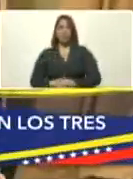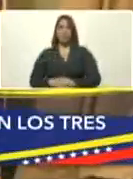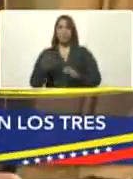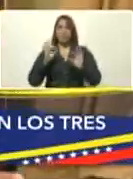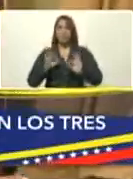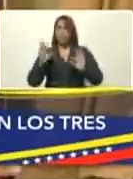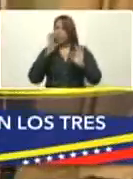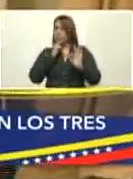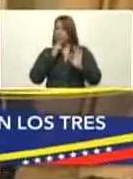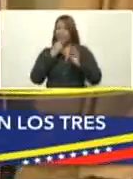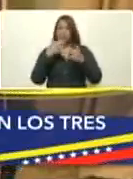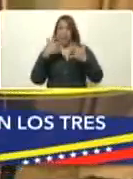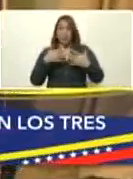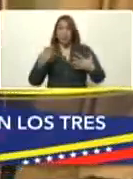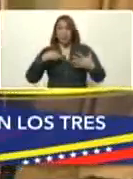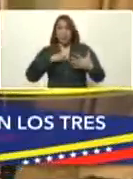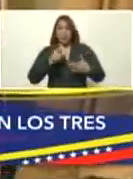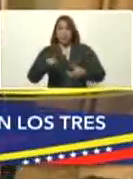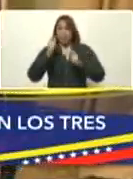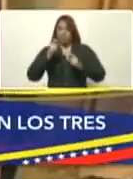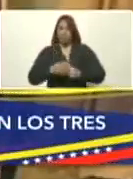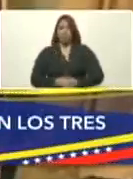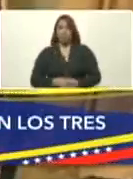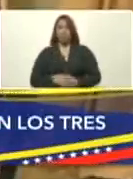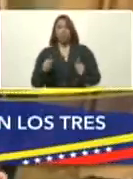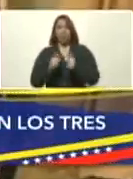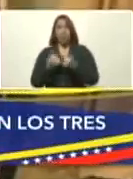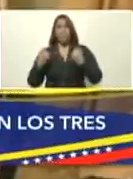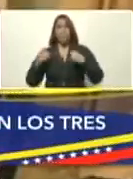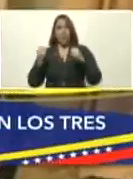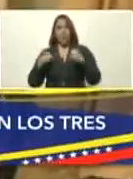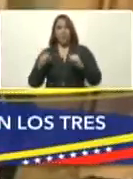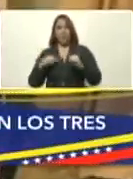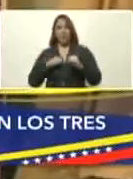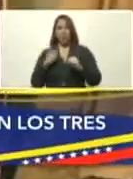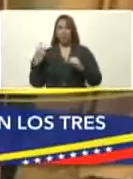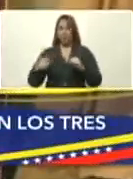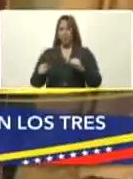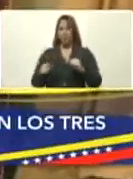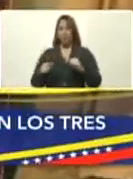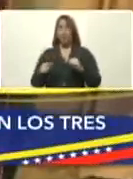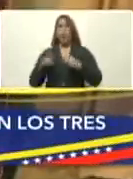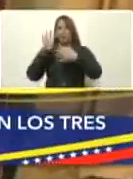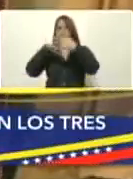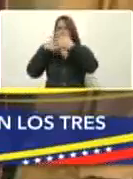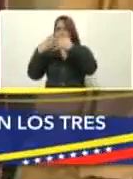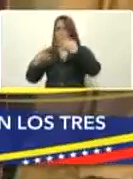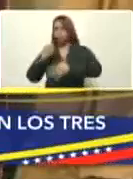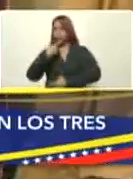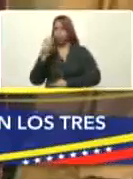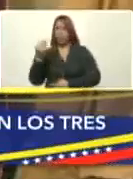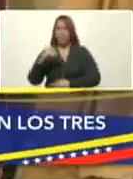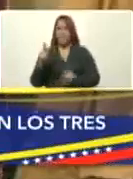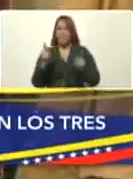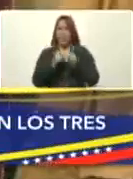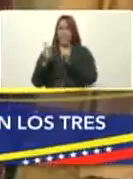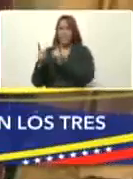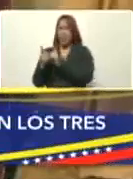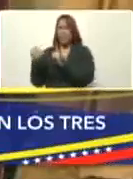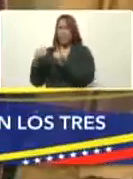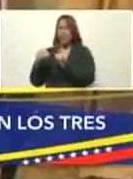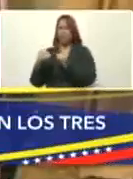escrito, pues hemos venido aprendiendo con la práctica. Hoy tenemos un esquema de tratamiento más reducido, más